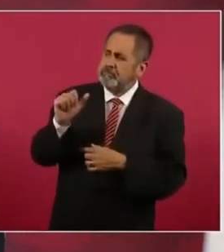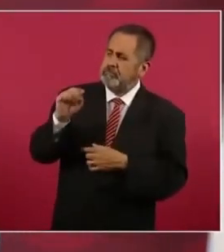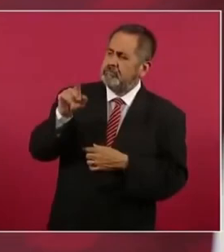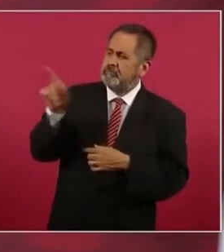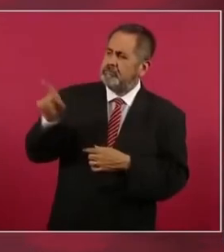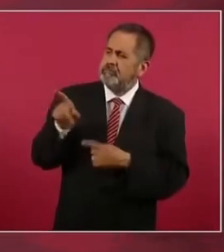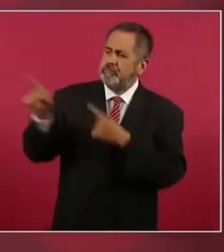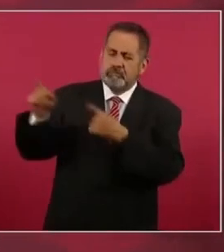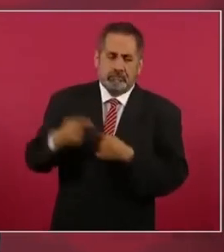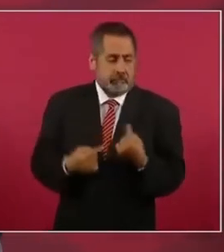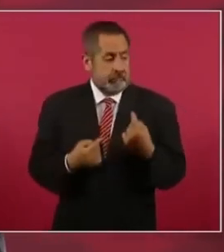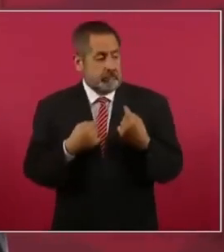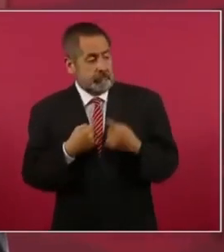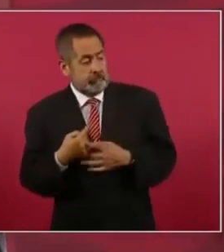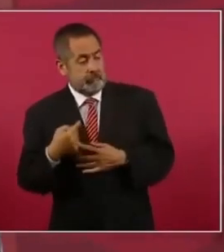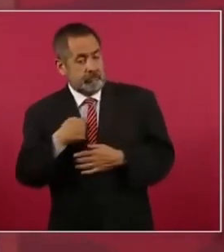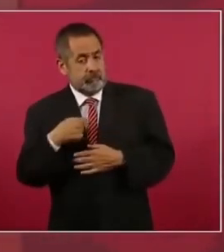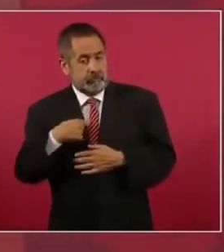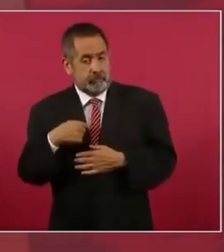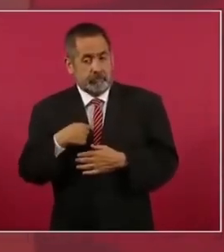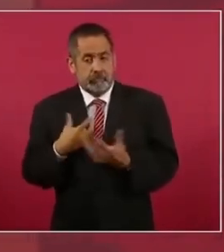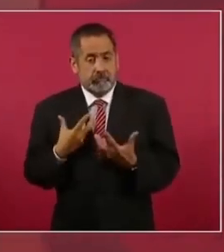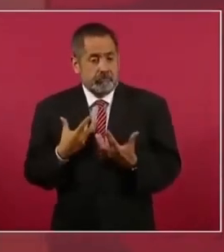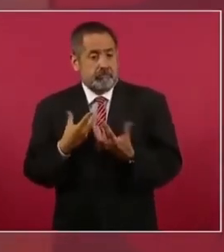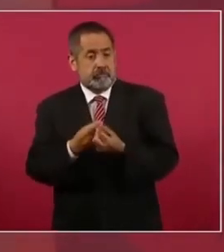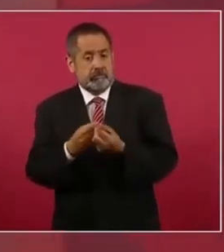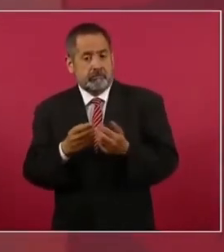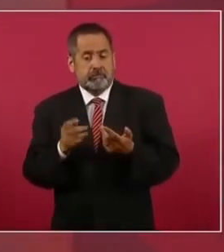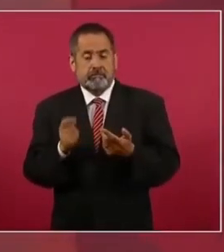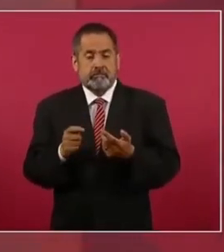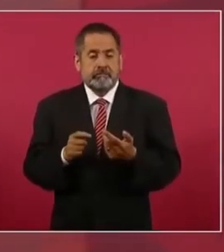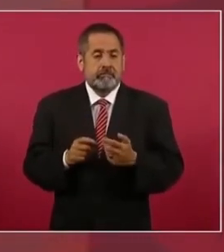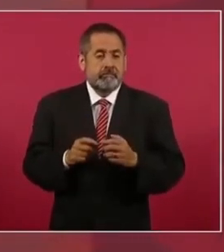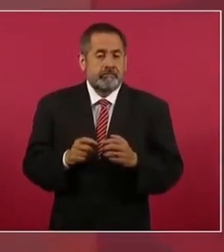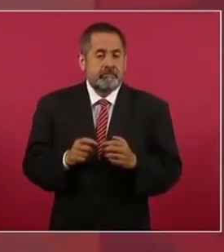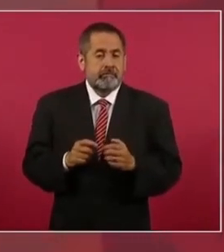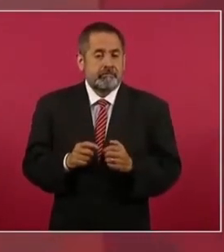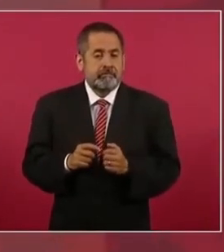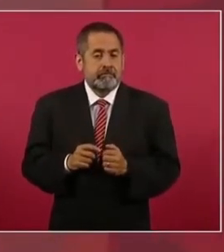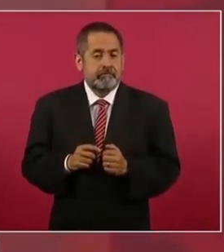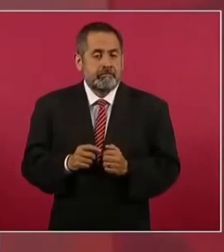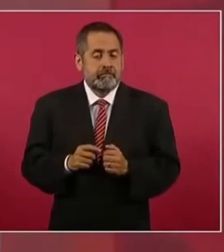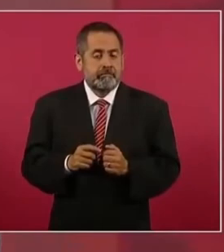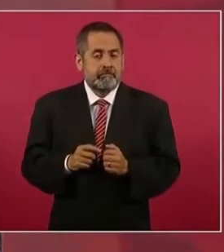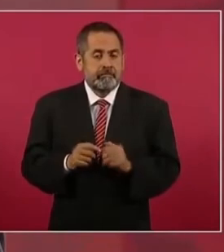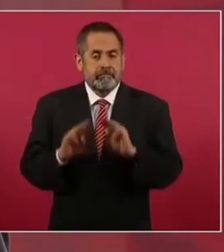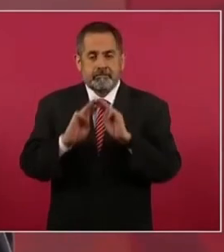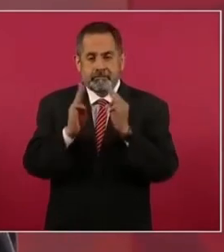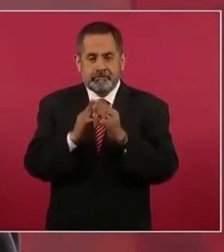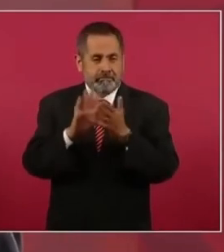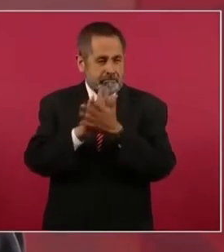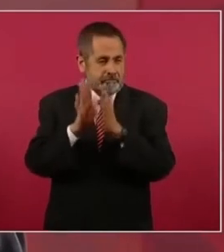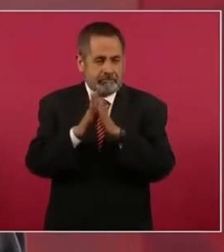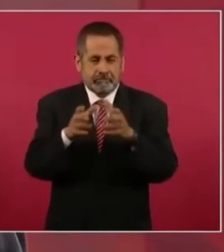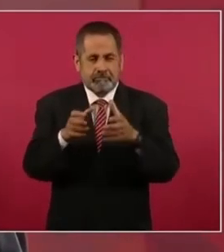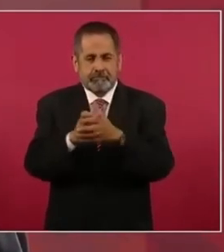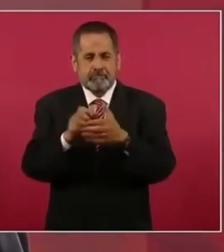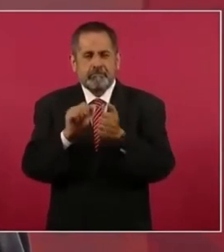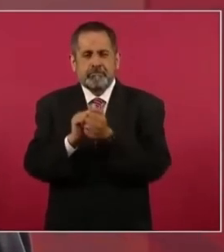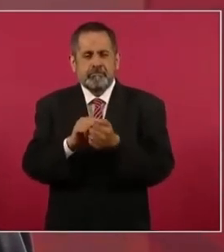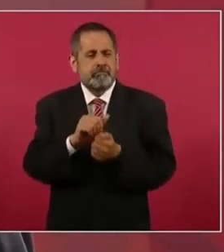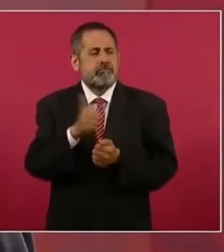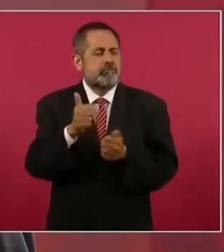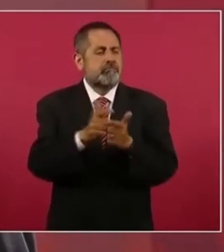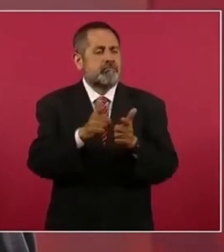vinculación con el narcotráfico o con